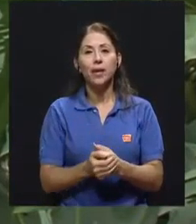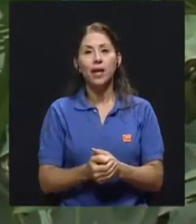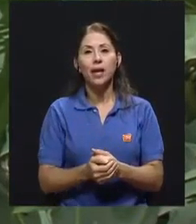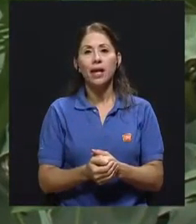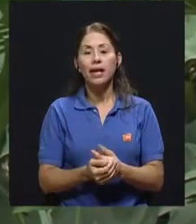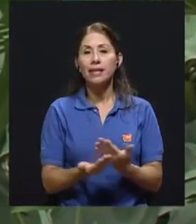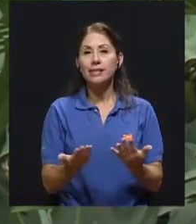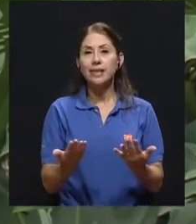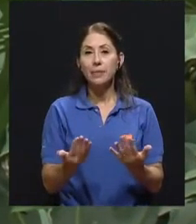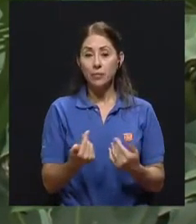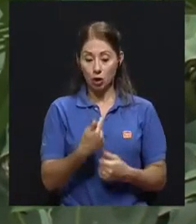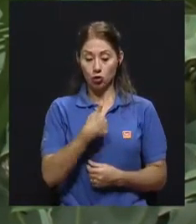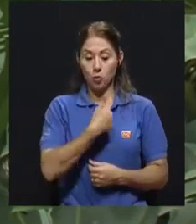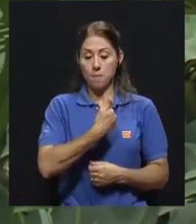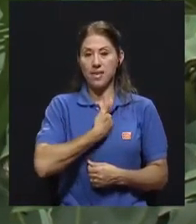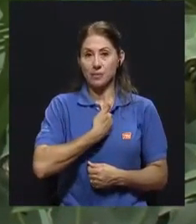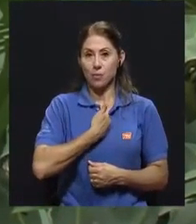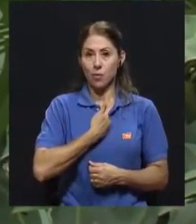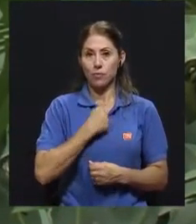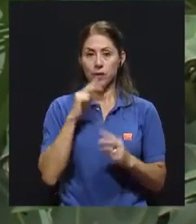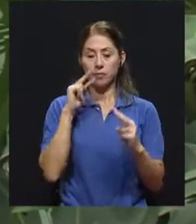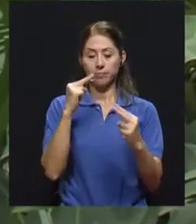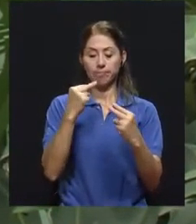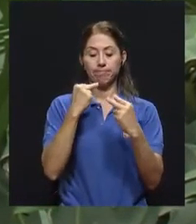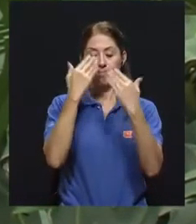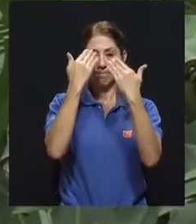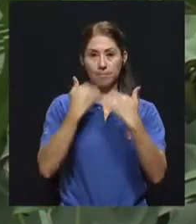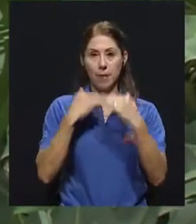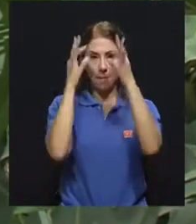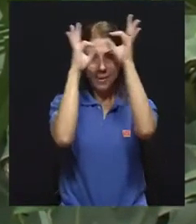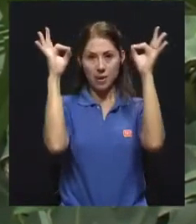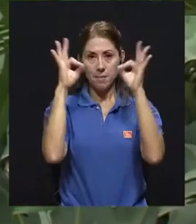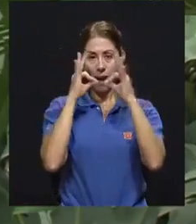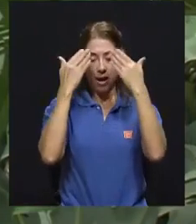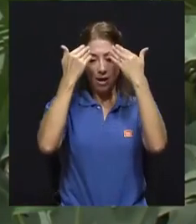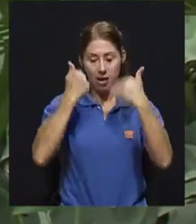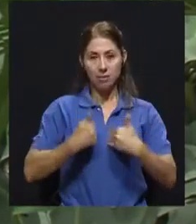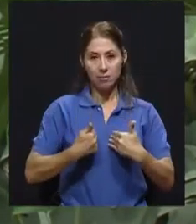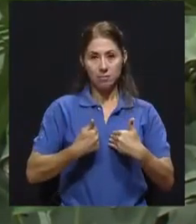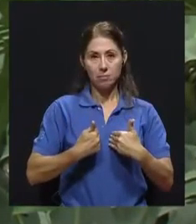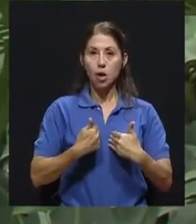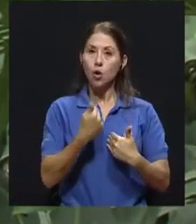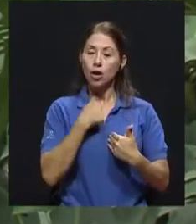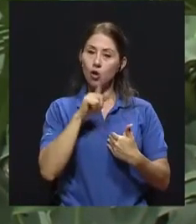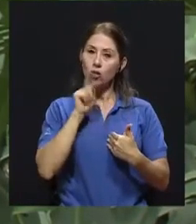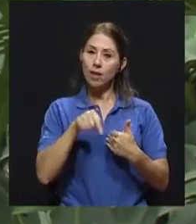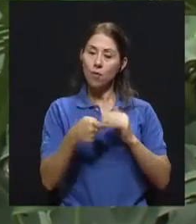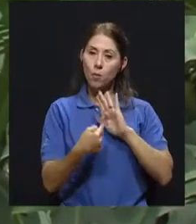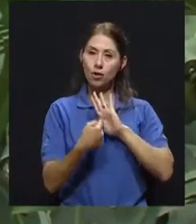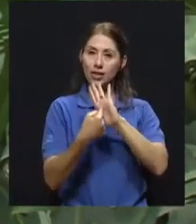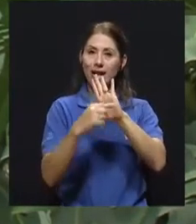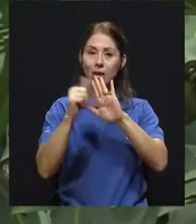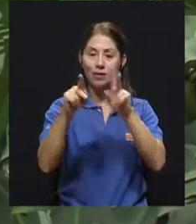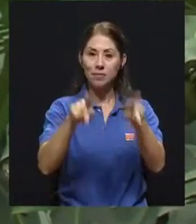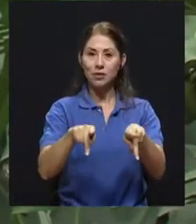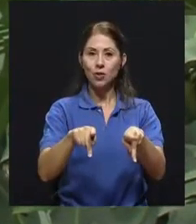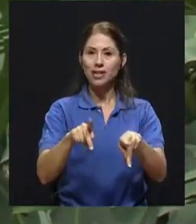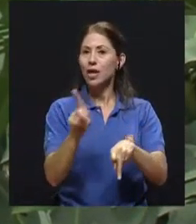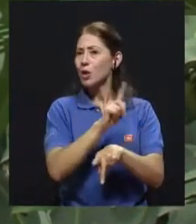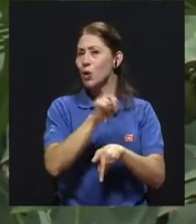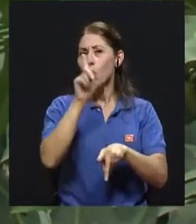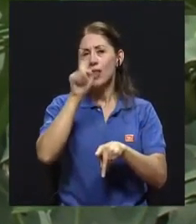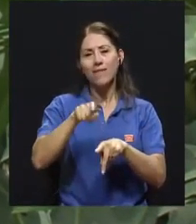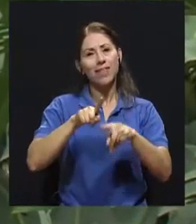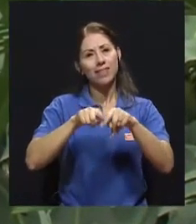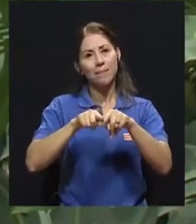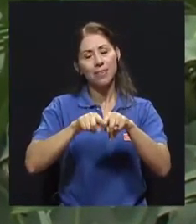la imagen que yo tenga de mí mismo y la imagen que yo pueda y deba proyectar a los demás no debe centrarse o no debe nutrirse